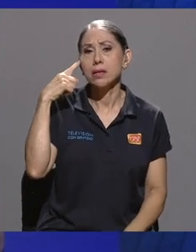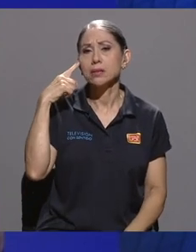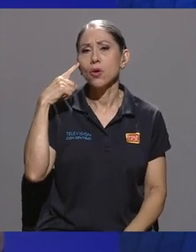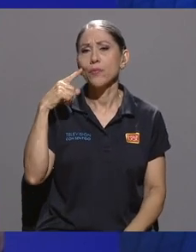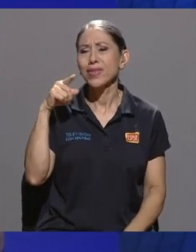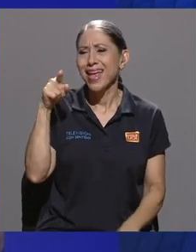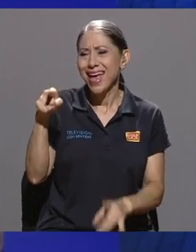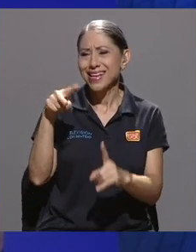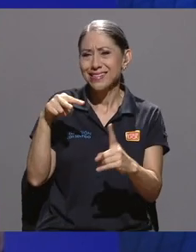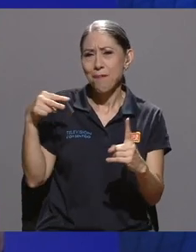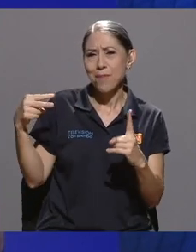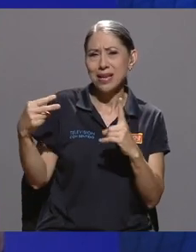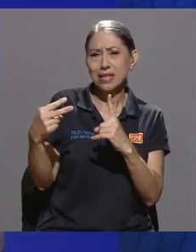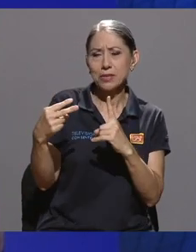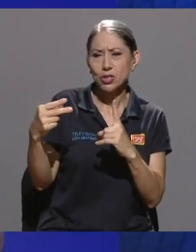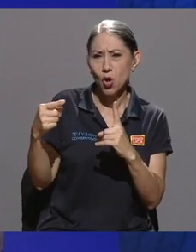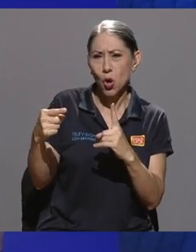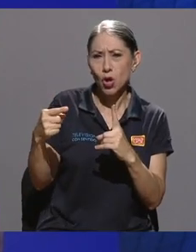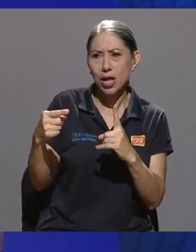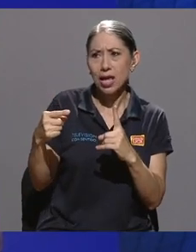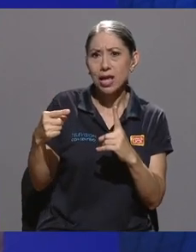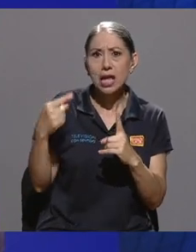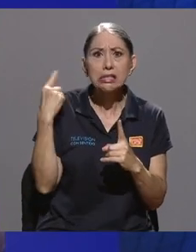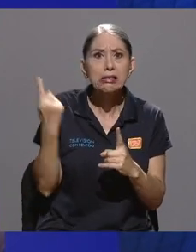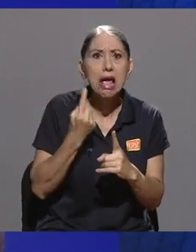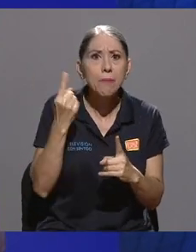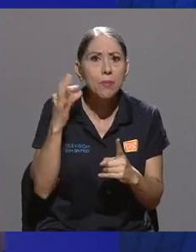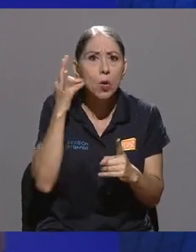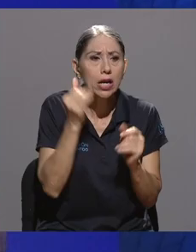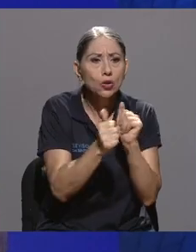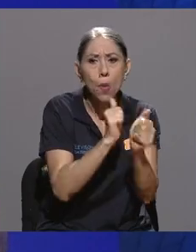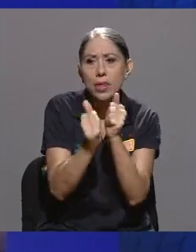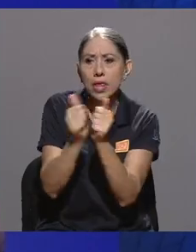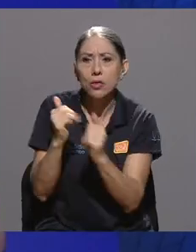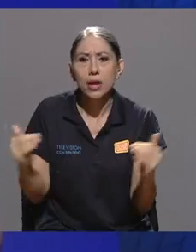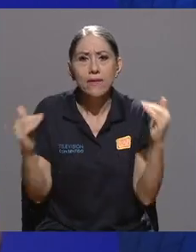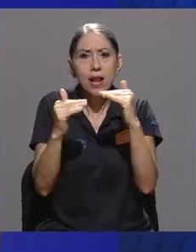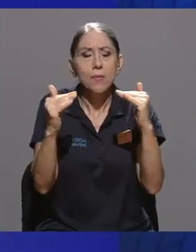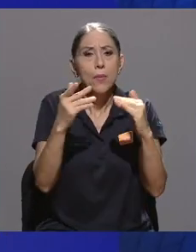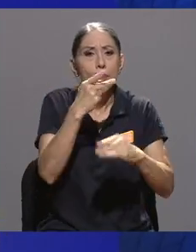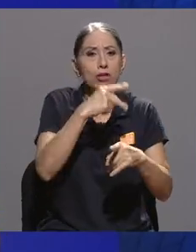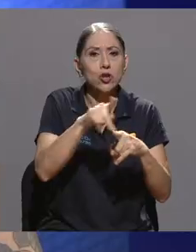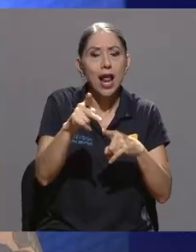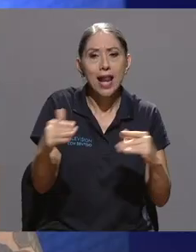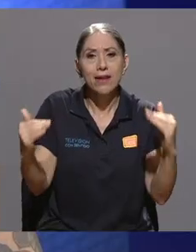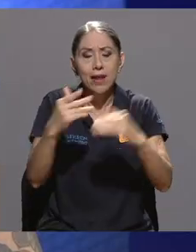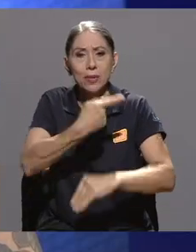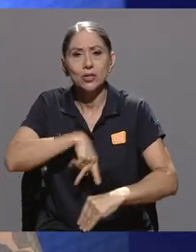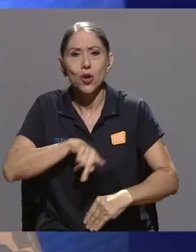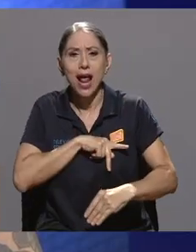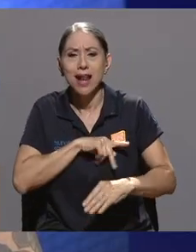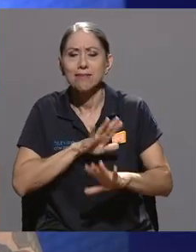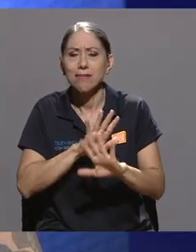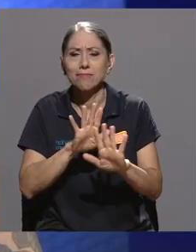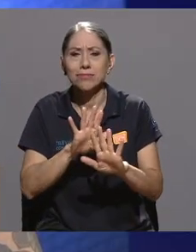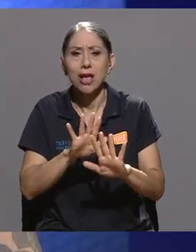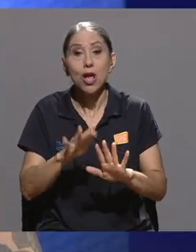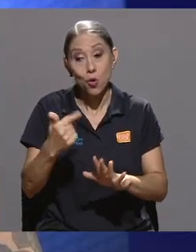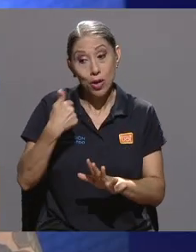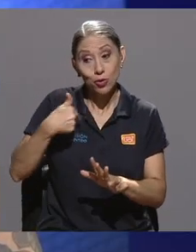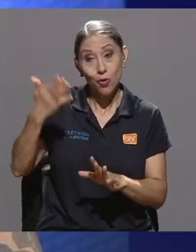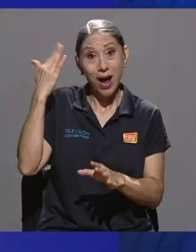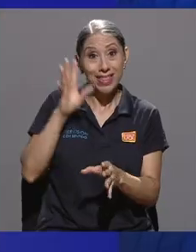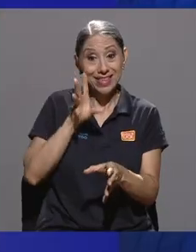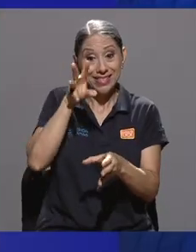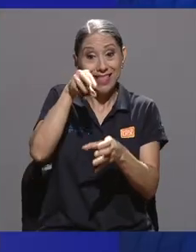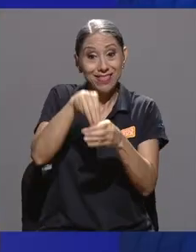esa percepción de que las mujeres pasamos compitiendo todo el tiempo a nivel profesional y personal. Y cuando yo entré a la unión,